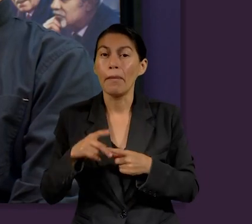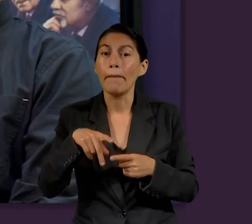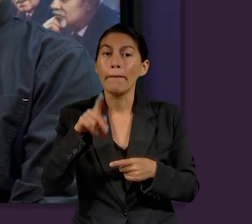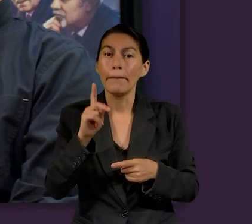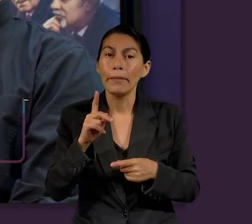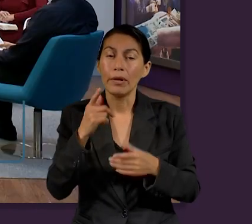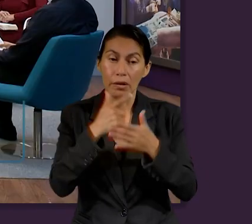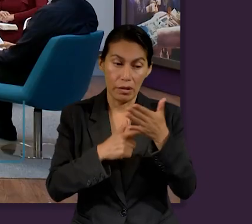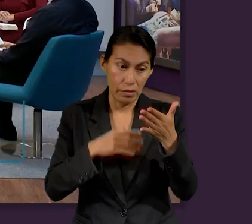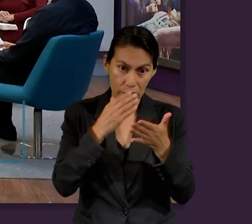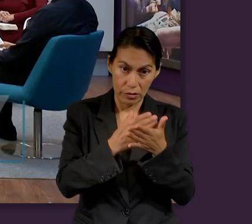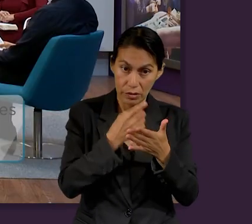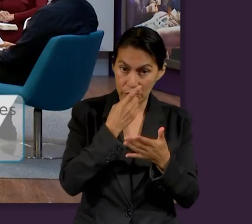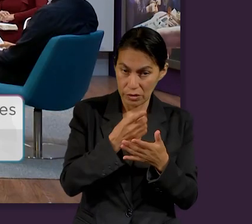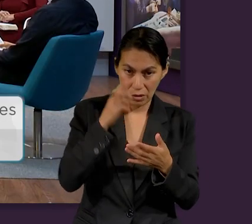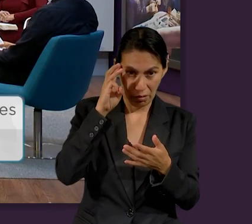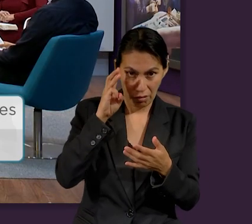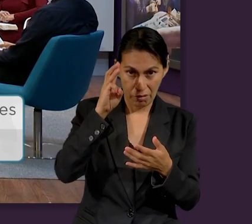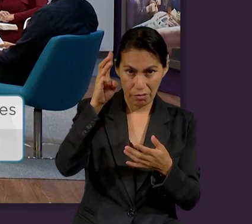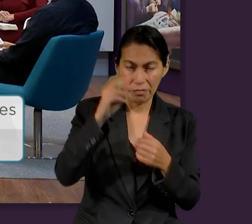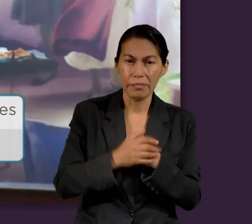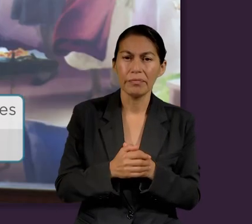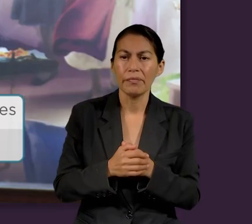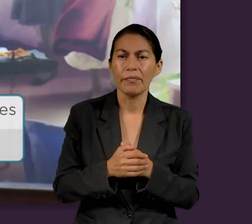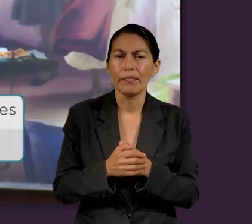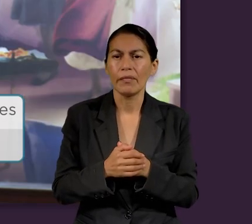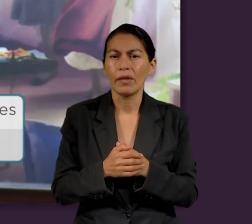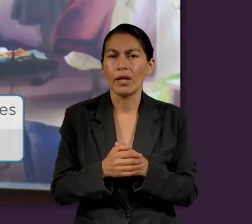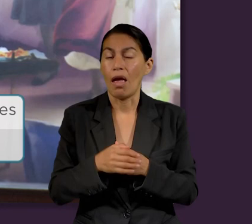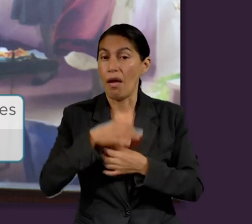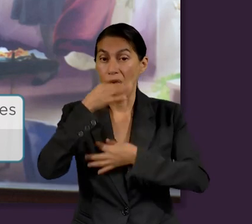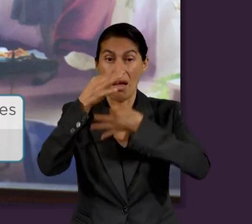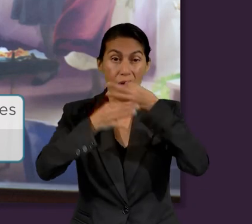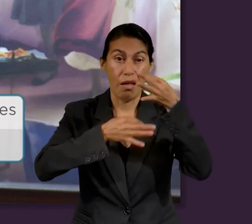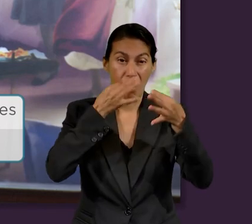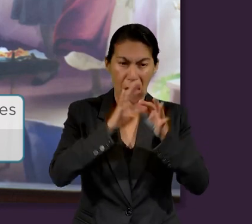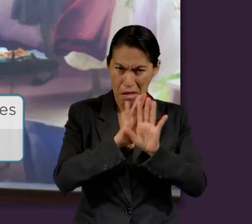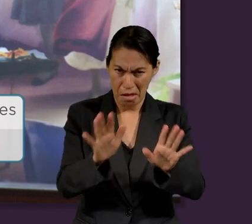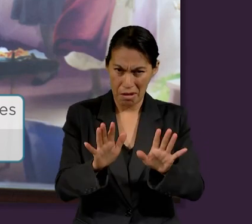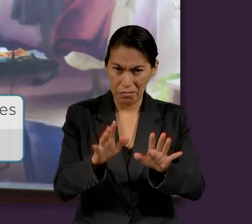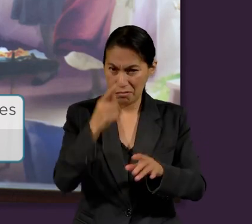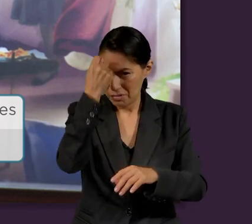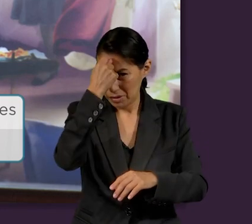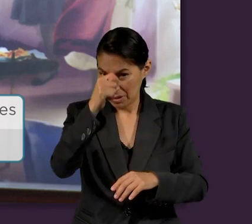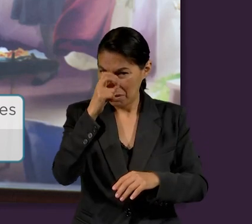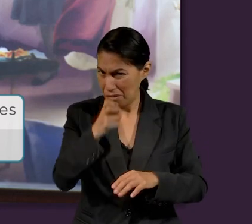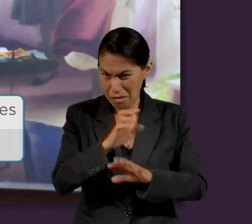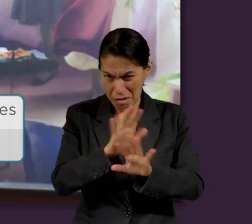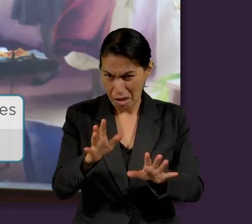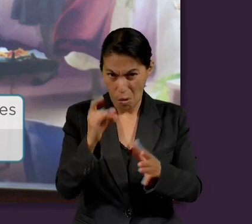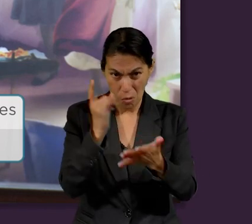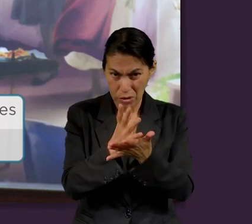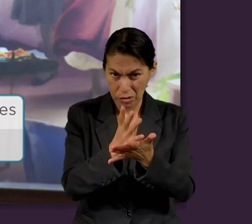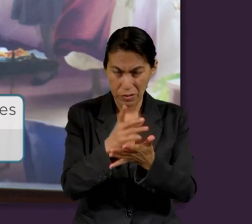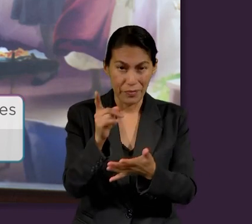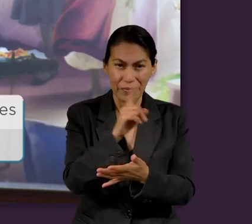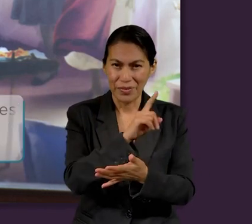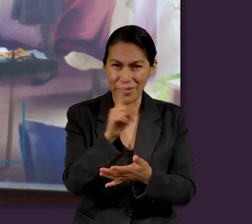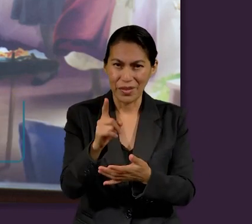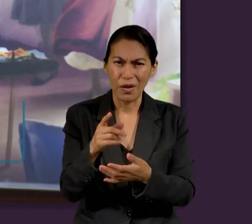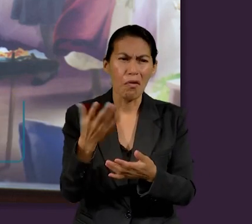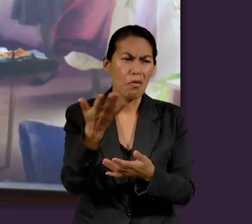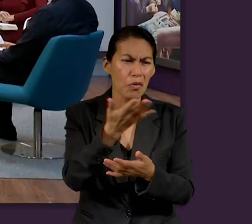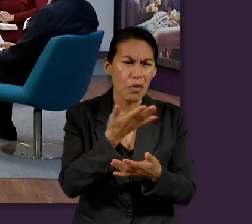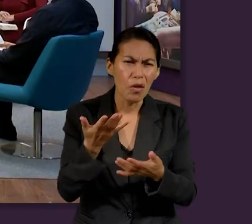también en la lección nos traía una cita de Elena White, que nos decía que no solo es predicar, un talento no solo es predicar, sino también se